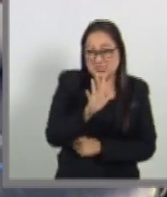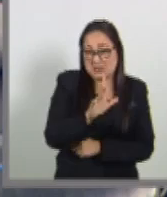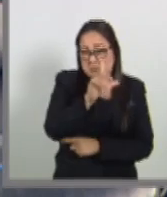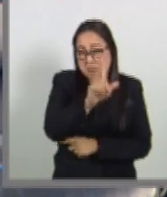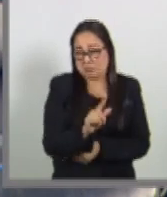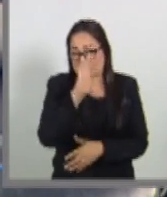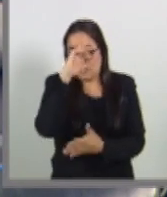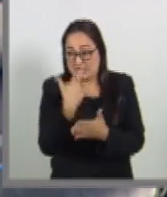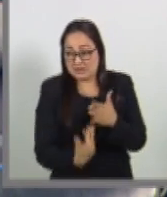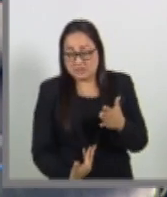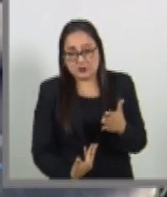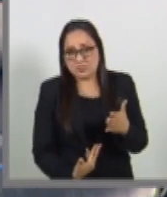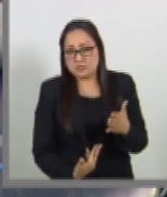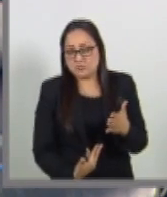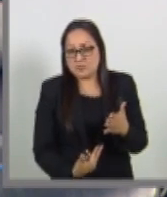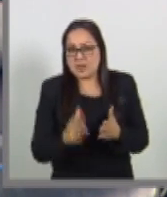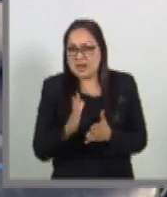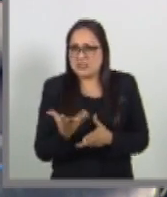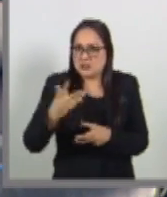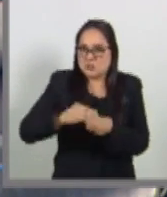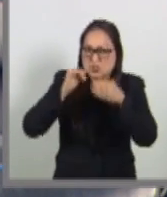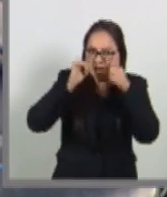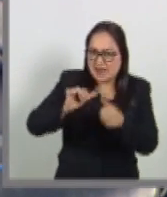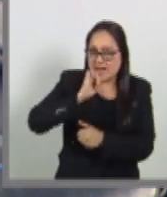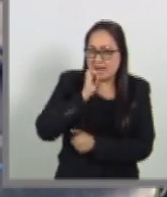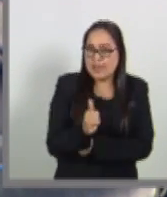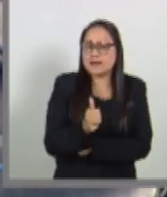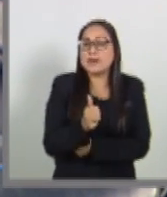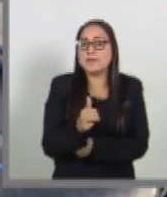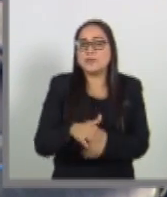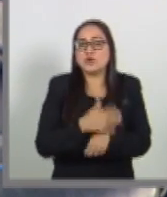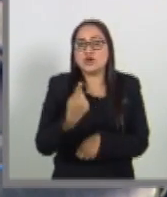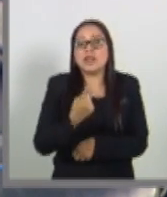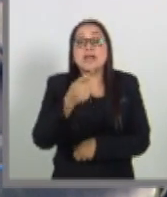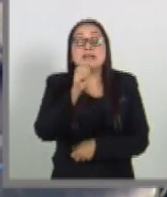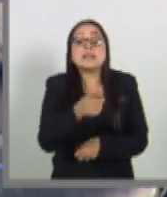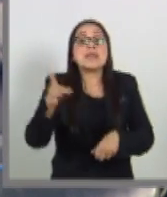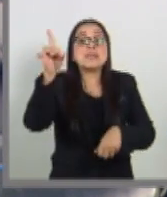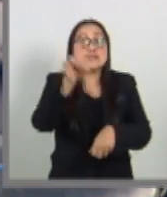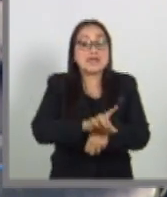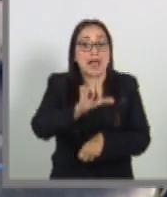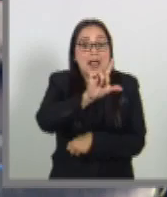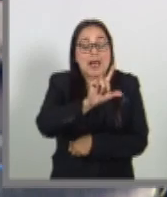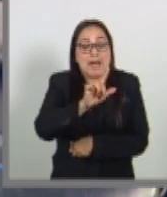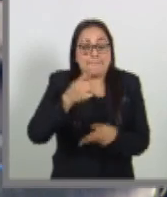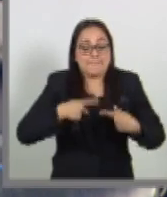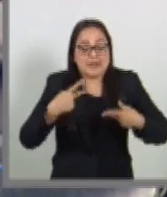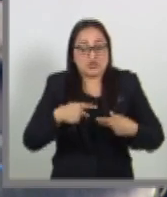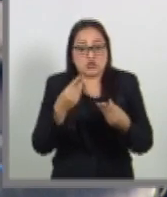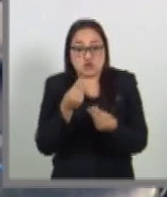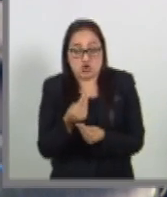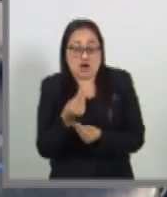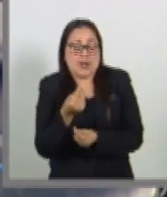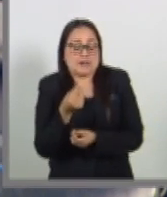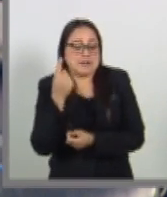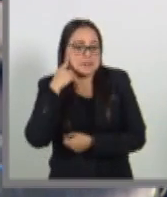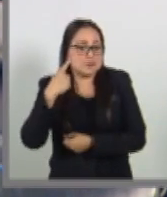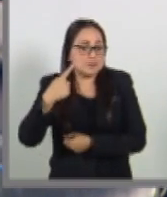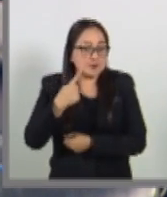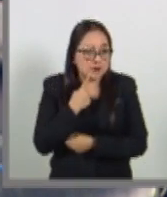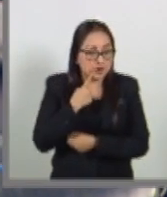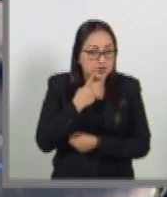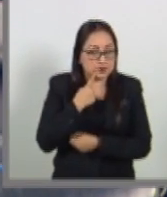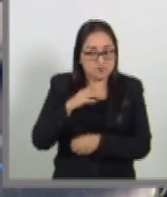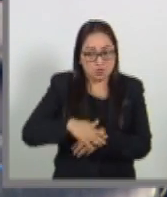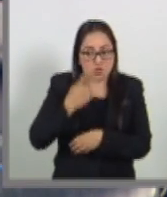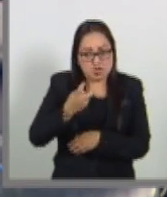y no inclusivo, por el Día de las Personas Sordas. Sería simplemente poner a